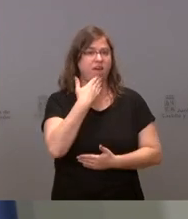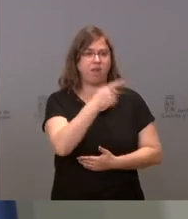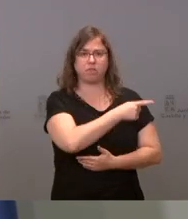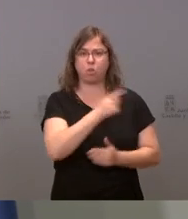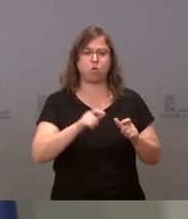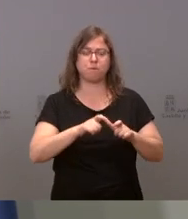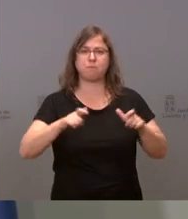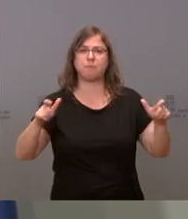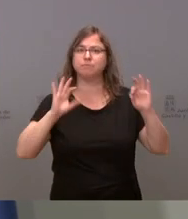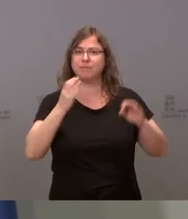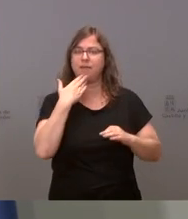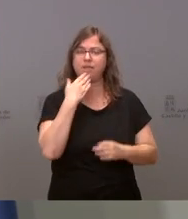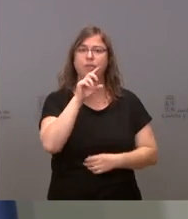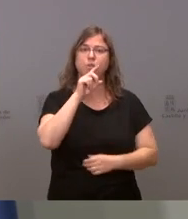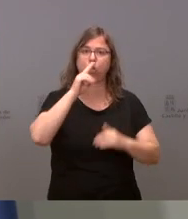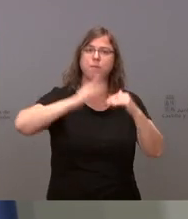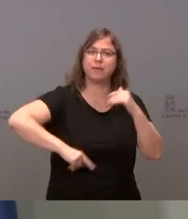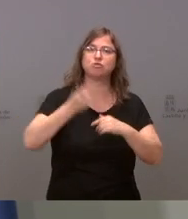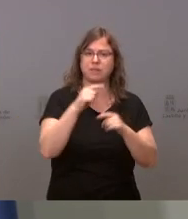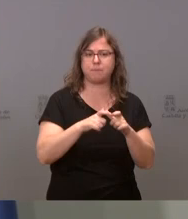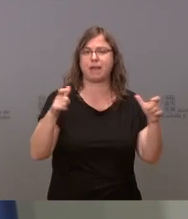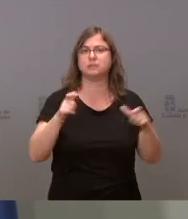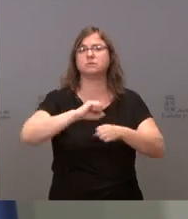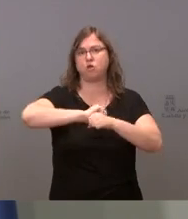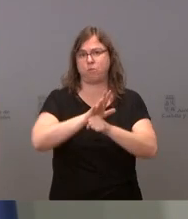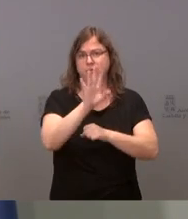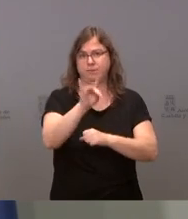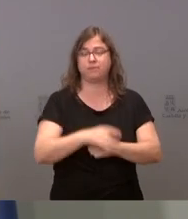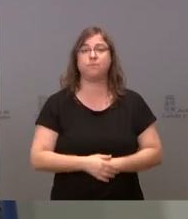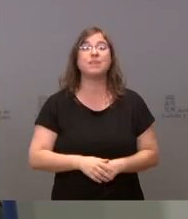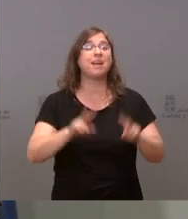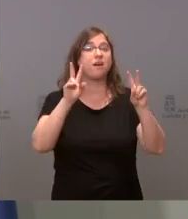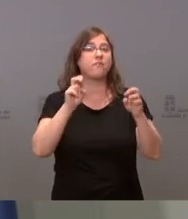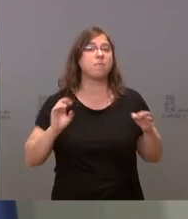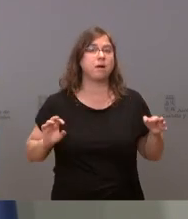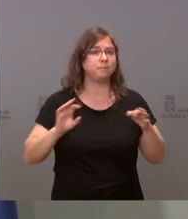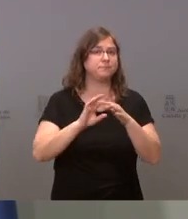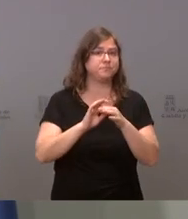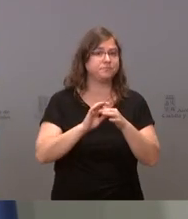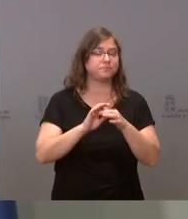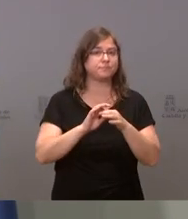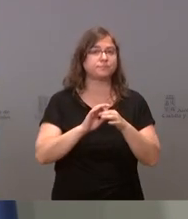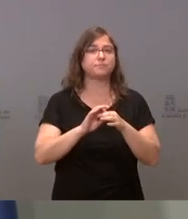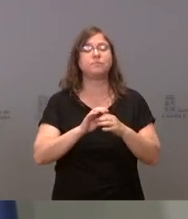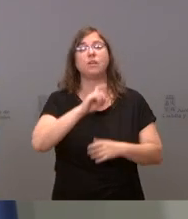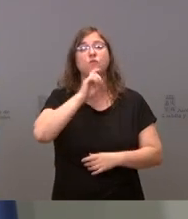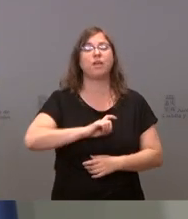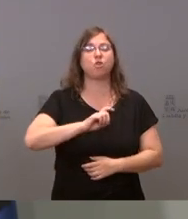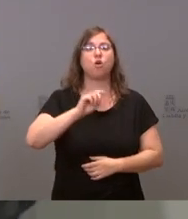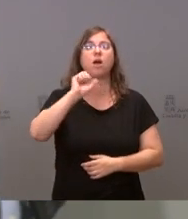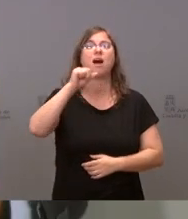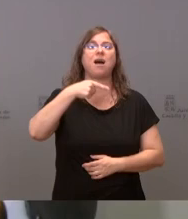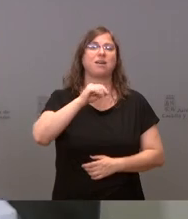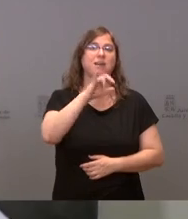tramo de edad. sobre el asunto de la Fundación Anclaje y las declaraciones del